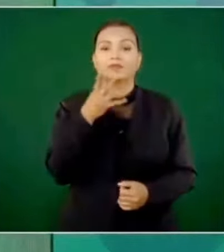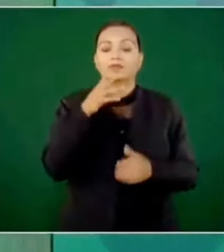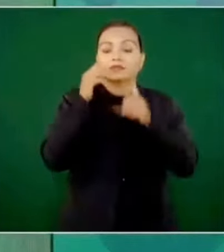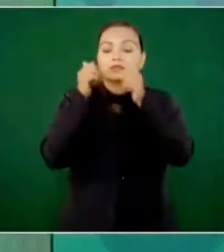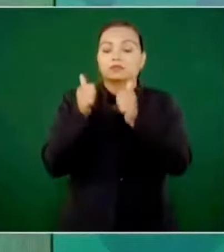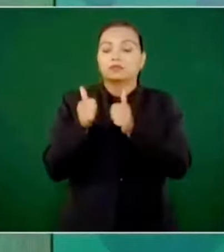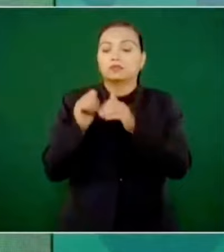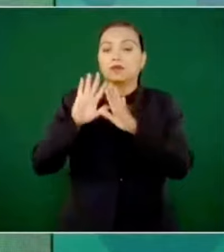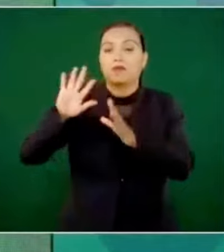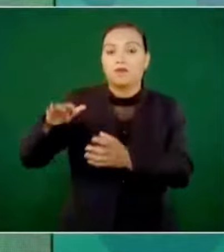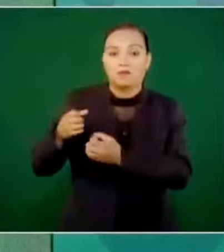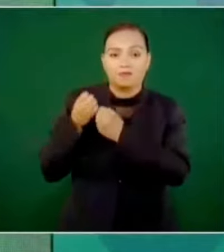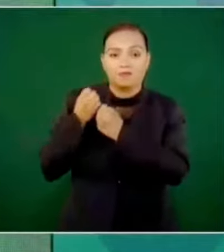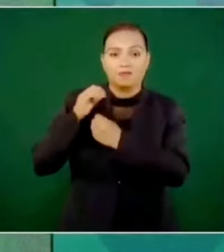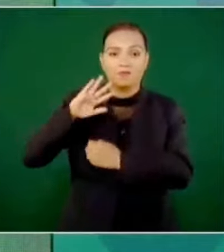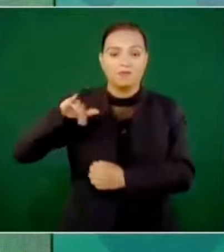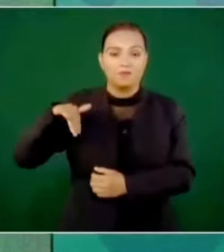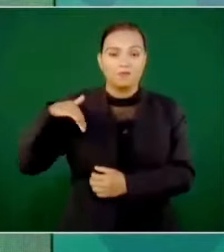a salvo,